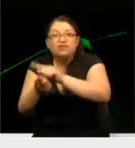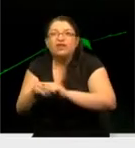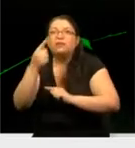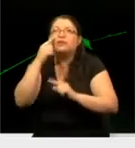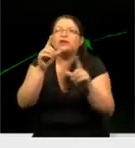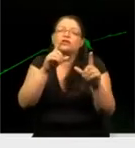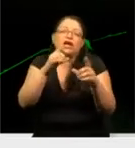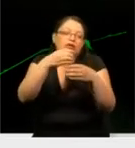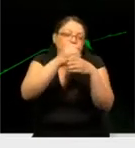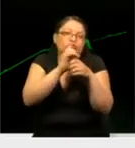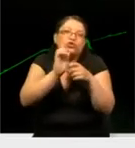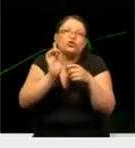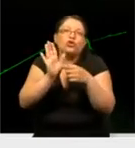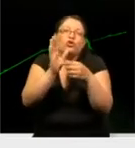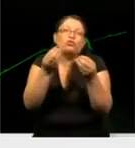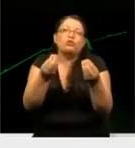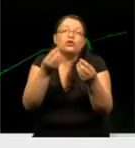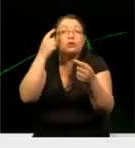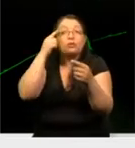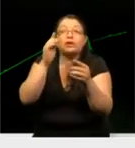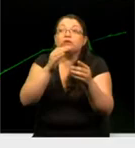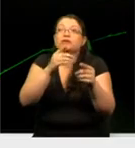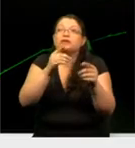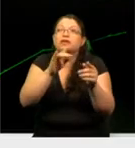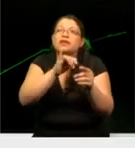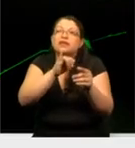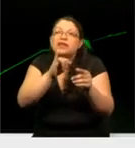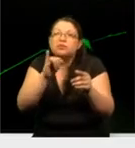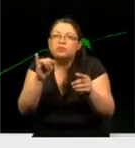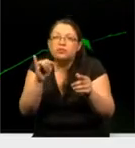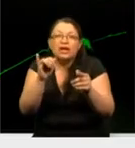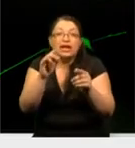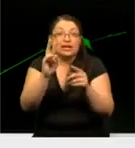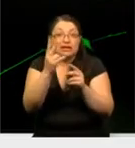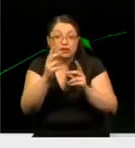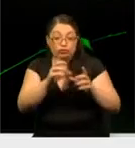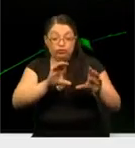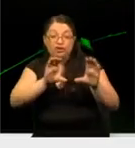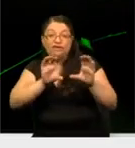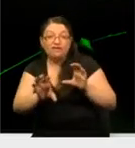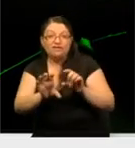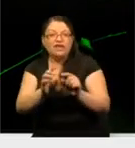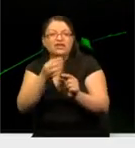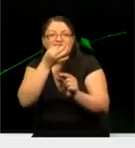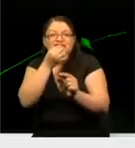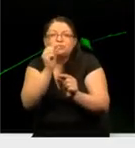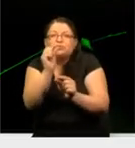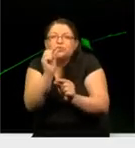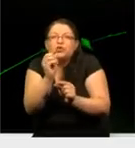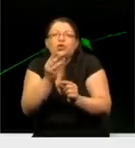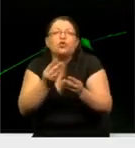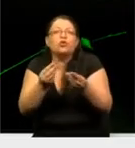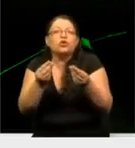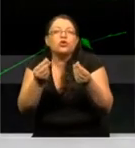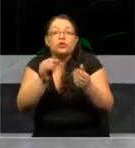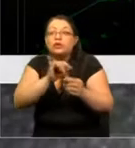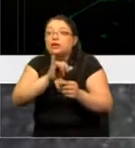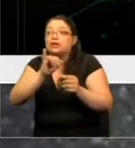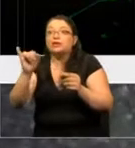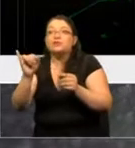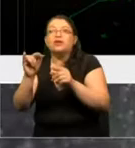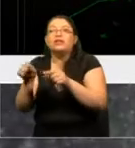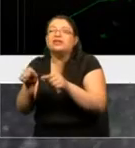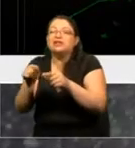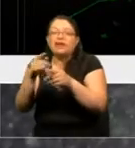no es muy bueno, pero en el panel del medio se ve una suave tensión verde, y en el panel de más a la derecha de ustedes se ven células que están